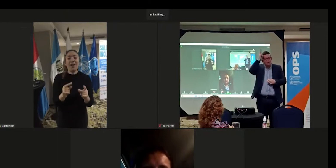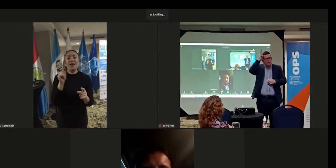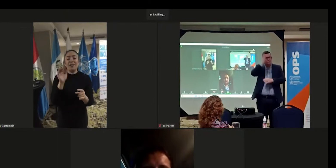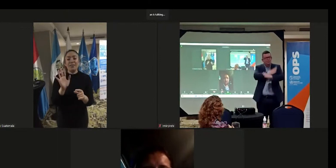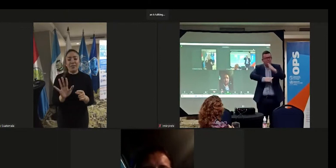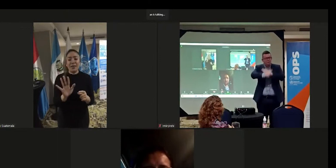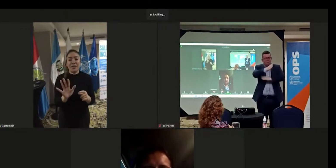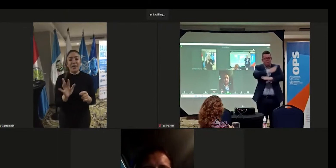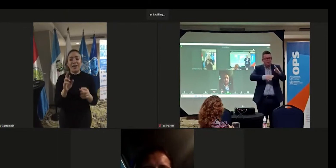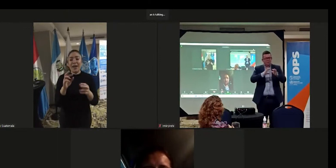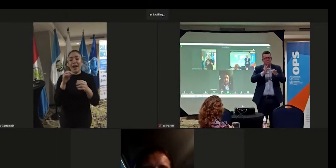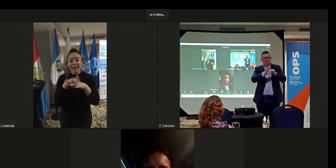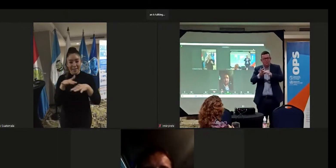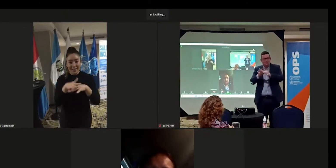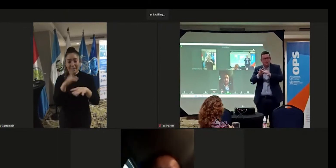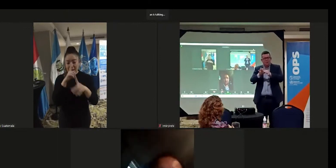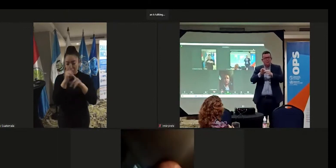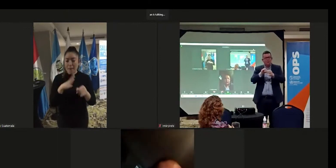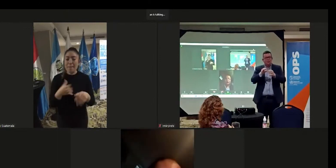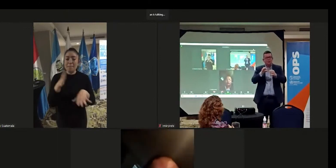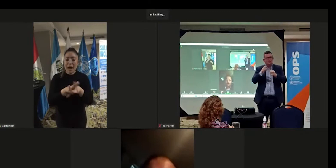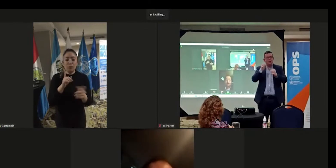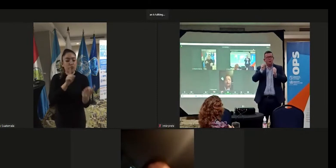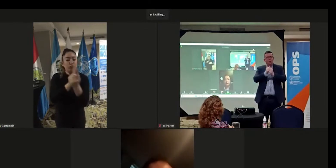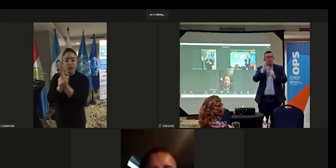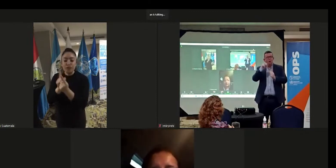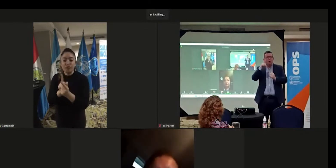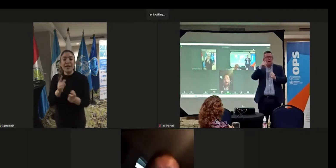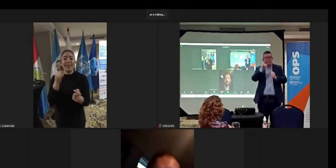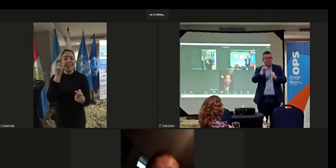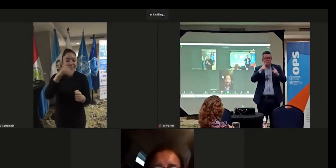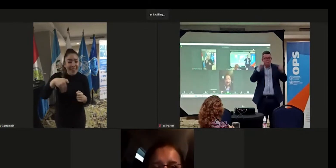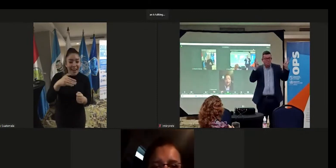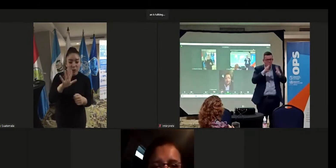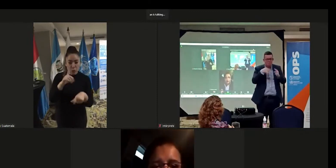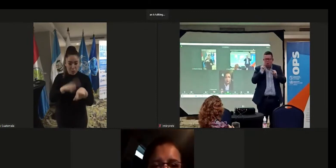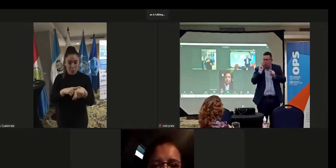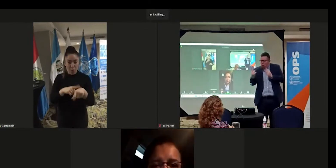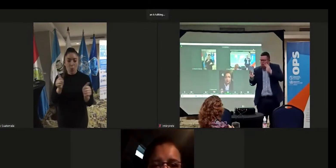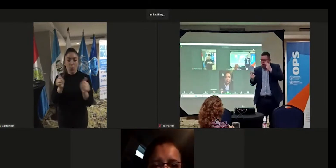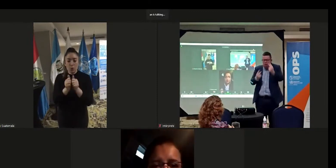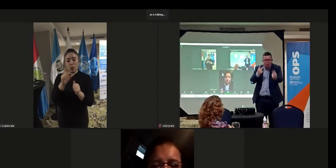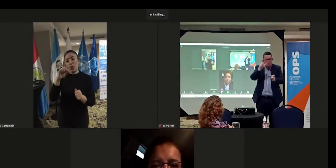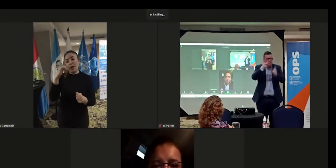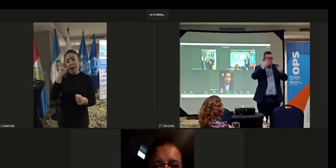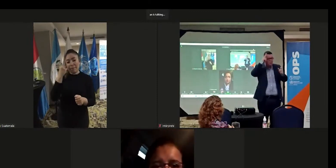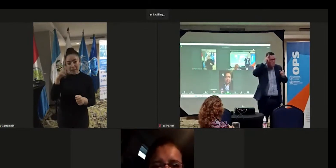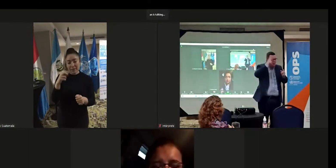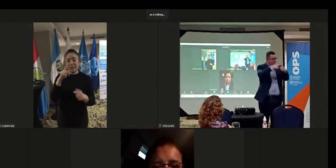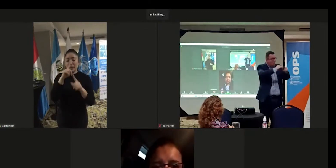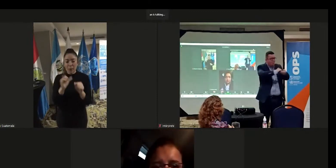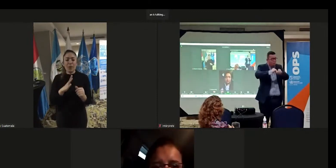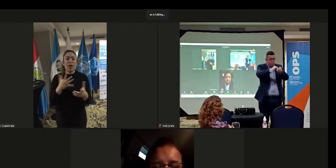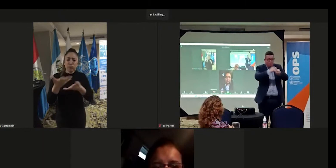la RIADIS y además estuvimos en el encuentro de indígenas en su momento junto con el CONATIS. Vimos